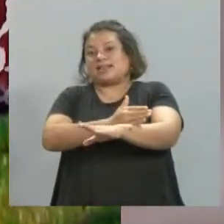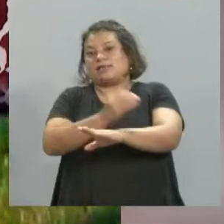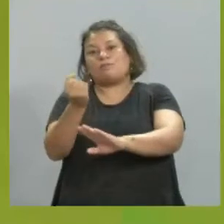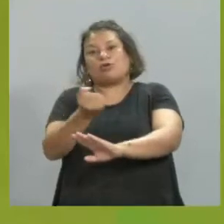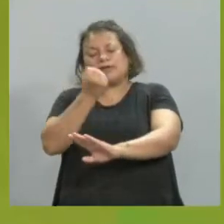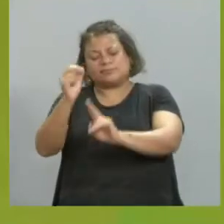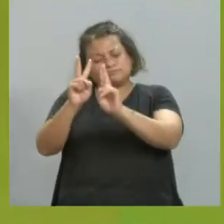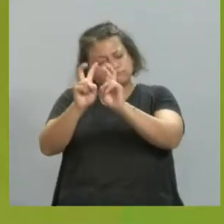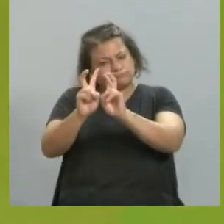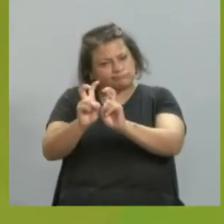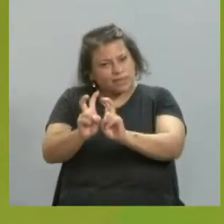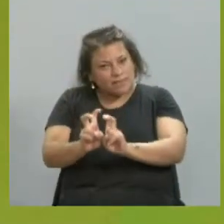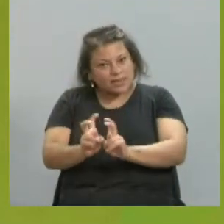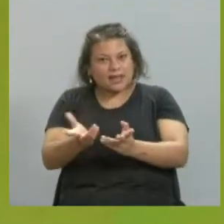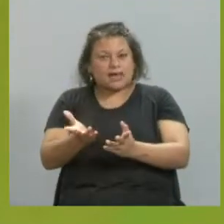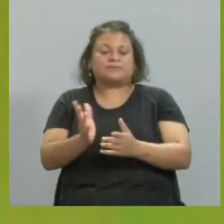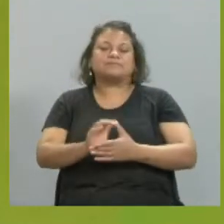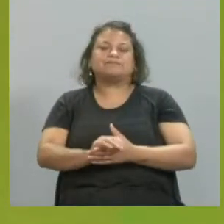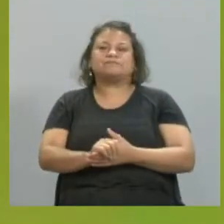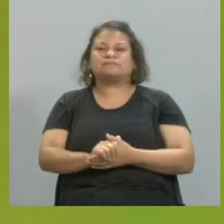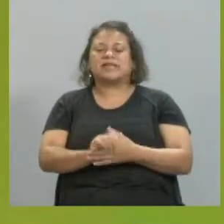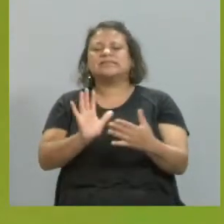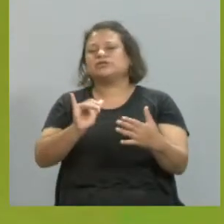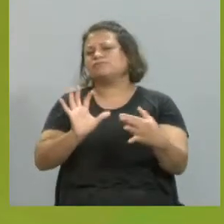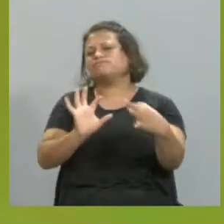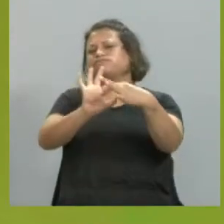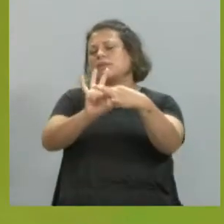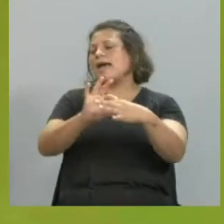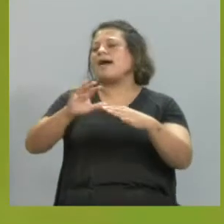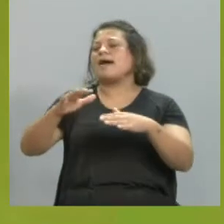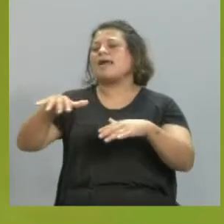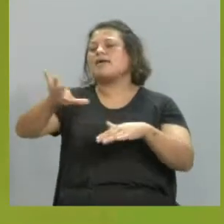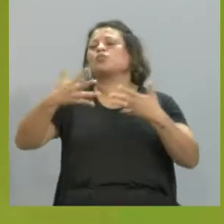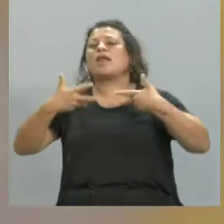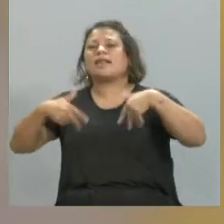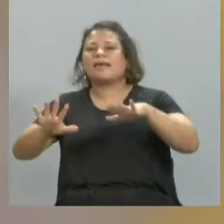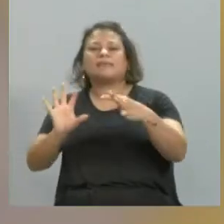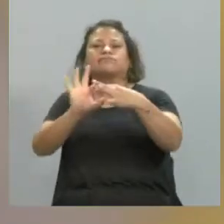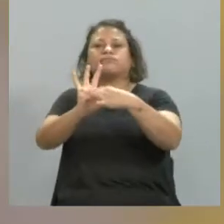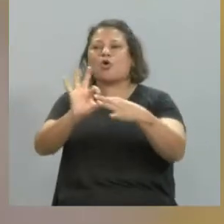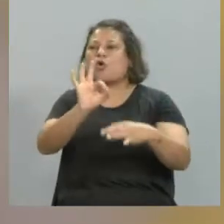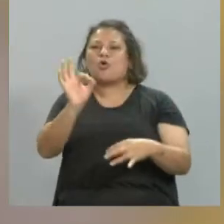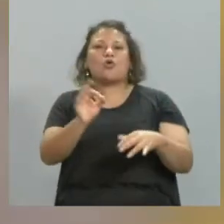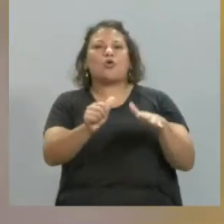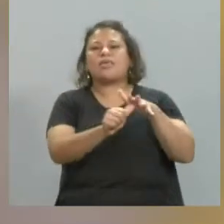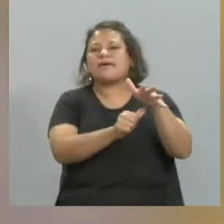de algún trabajo previo, normalmente vinculado a temas ecológicos, o, bueno, a veces de género.